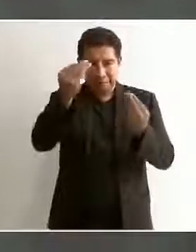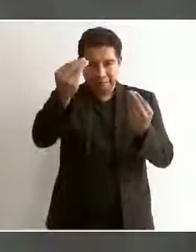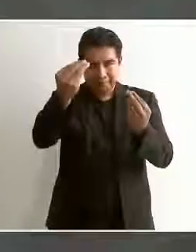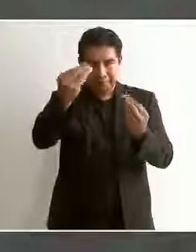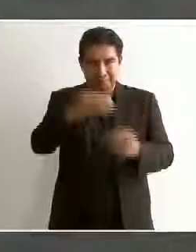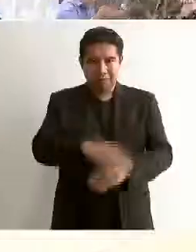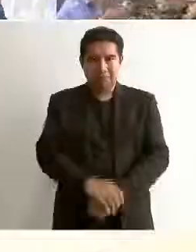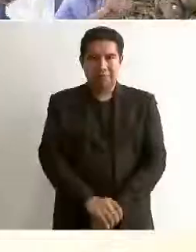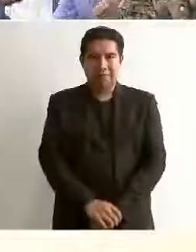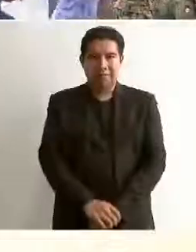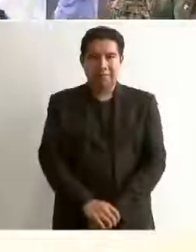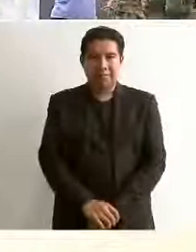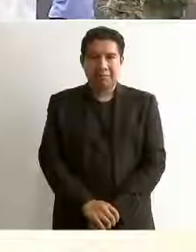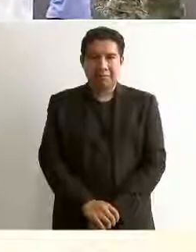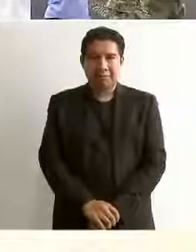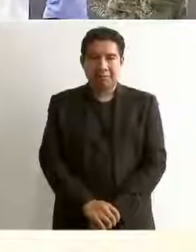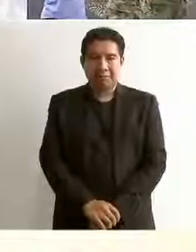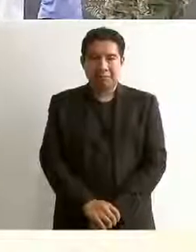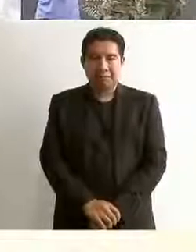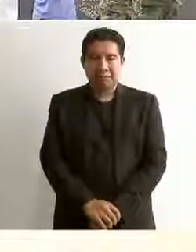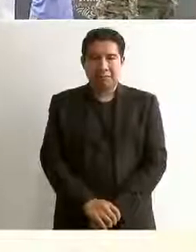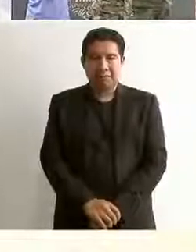gracias Gracias.